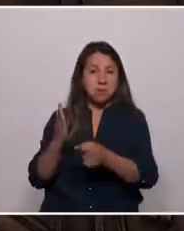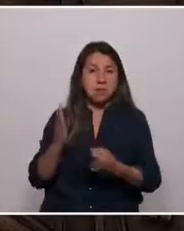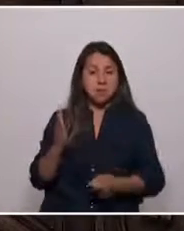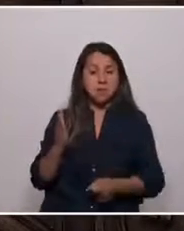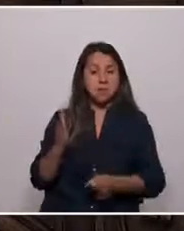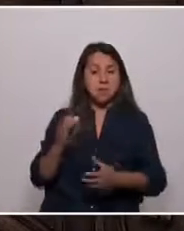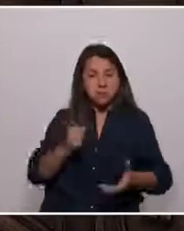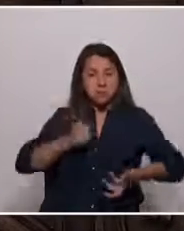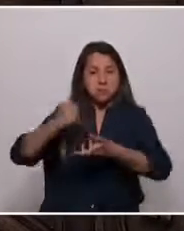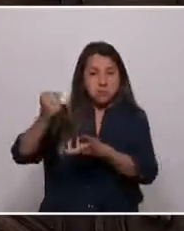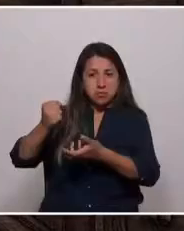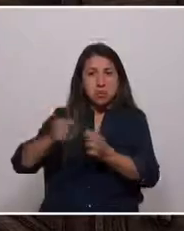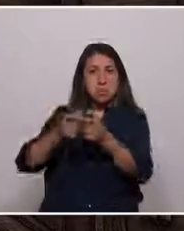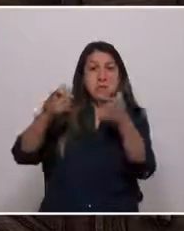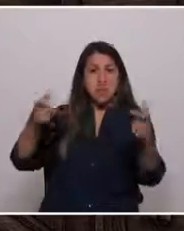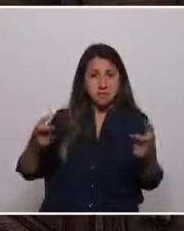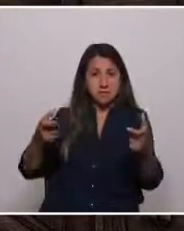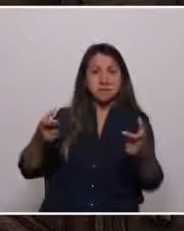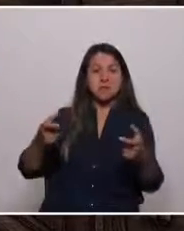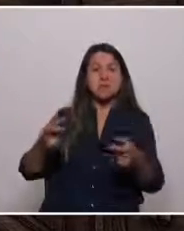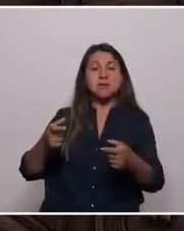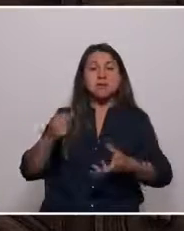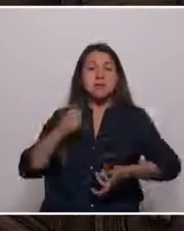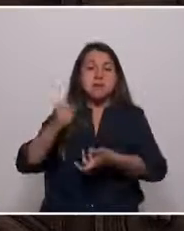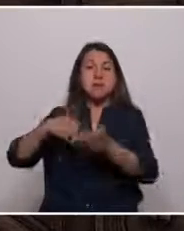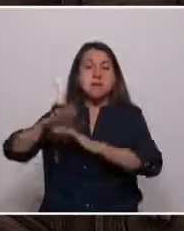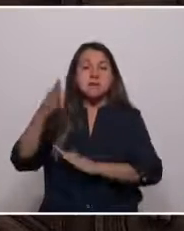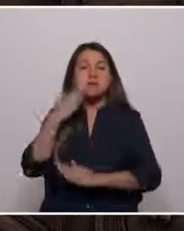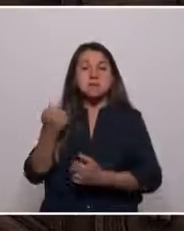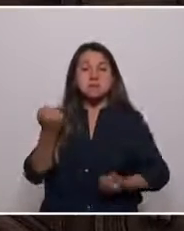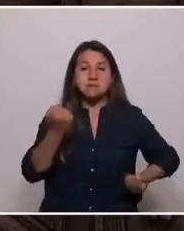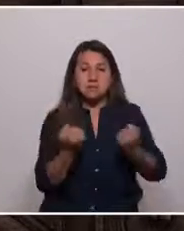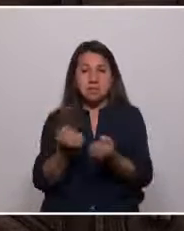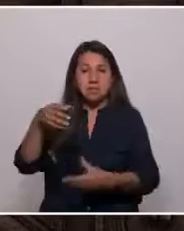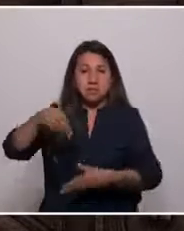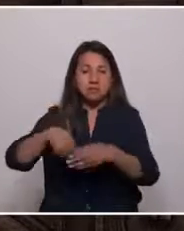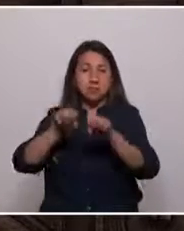recursos e introducir mayores niveles de solidaridad a nuestros sistemas.